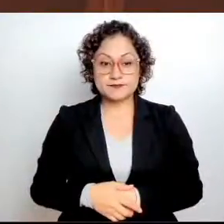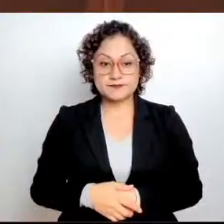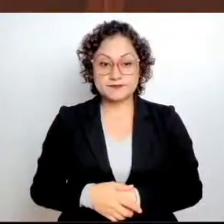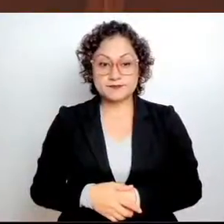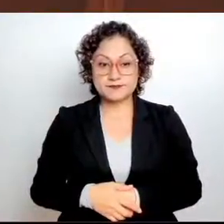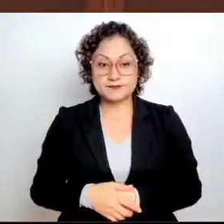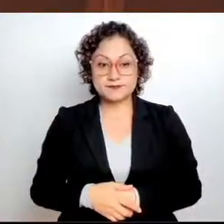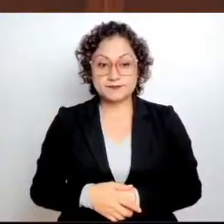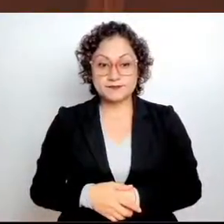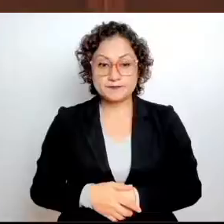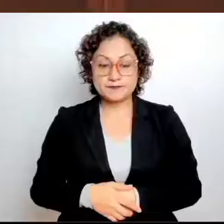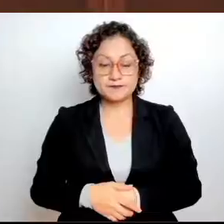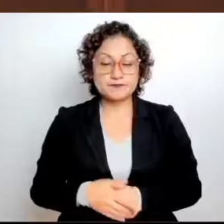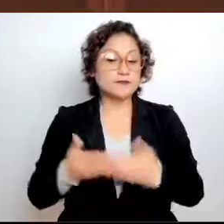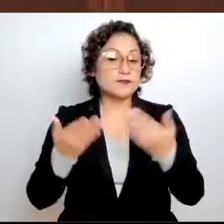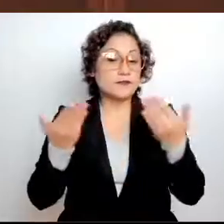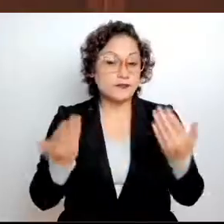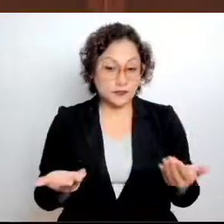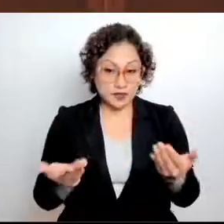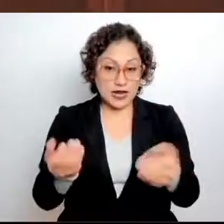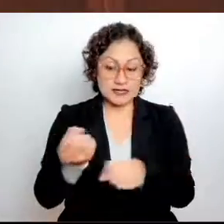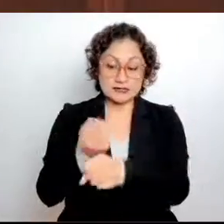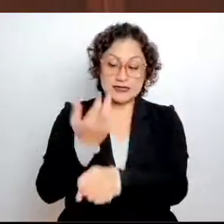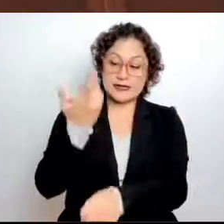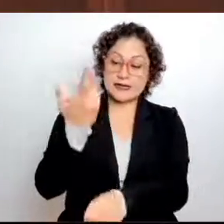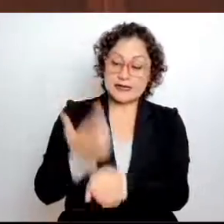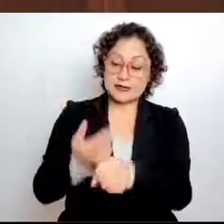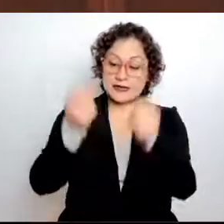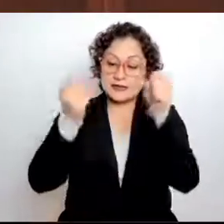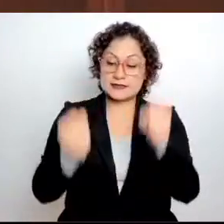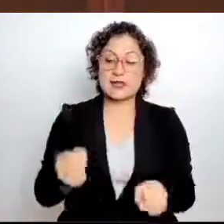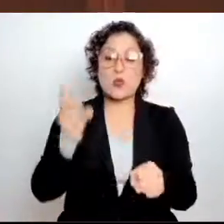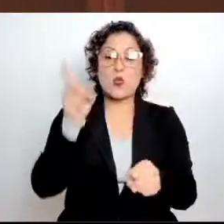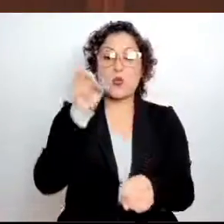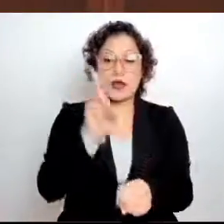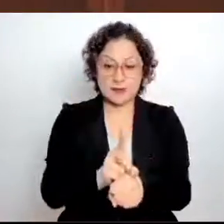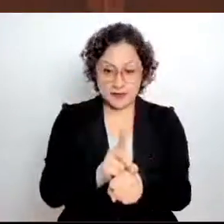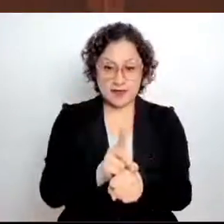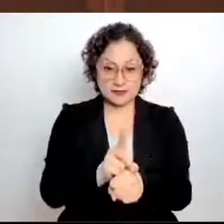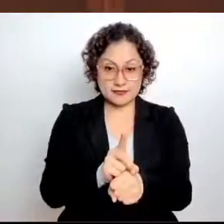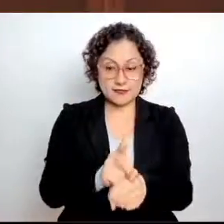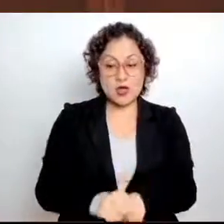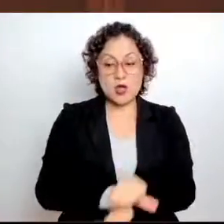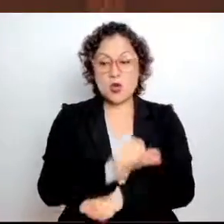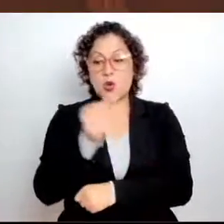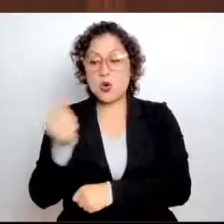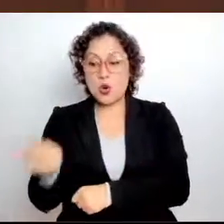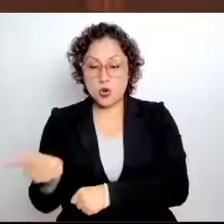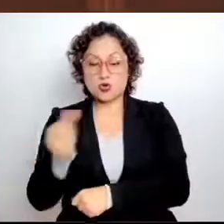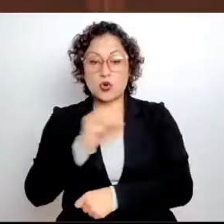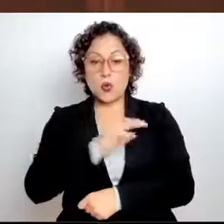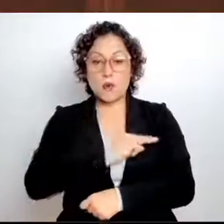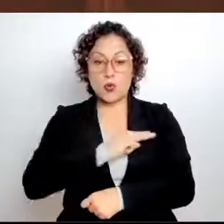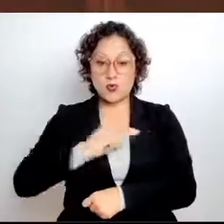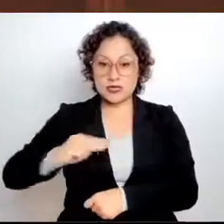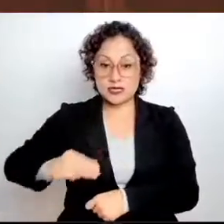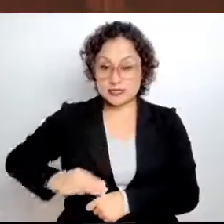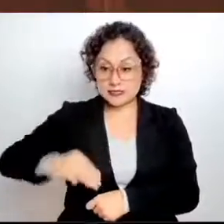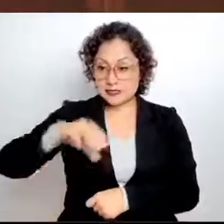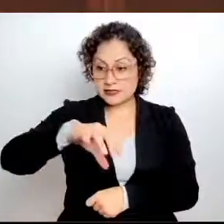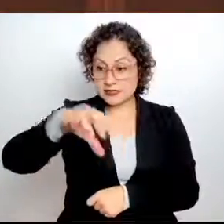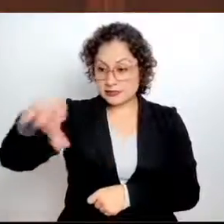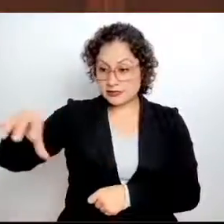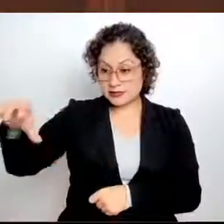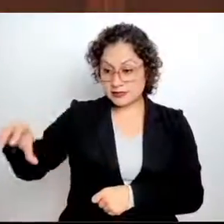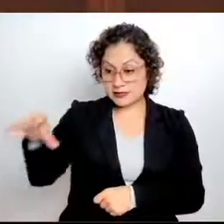coordina la Secretaría de Seguridad Ciudadana con los municipios para la implementación